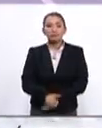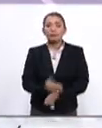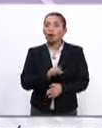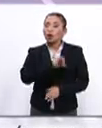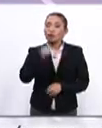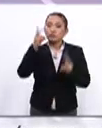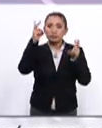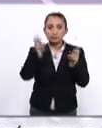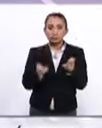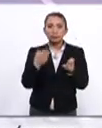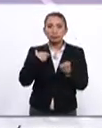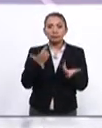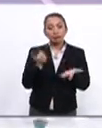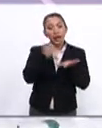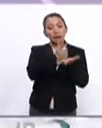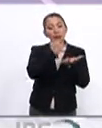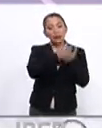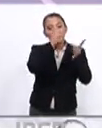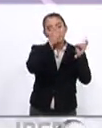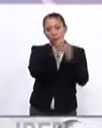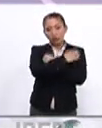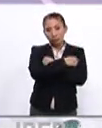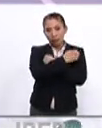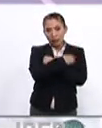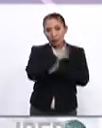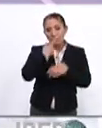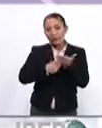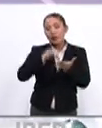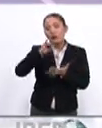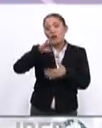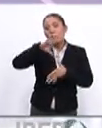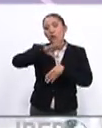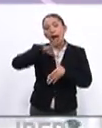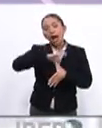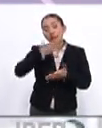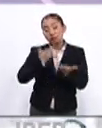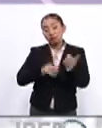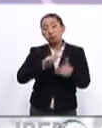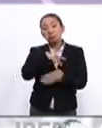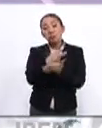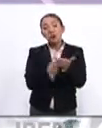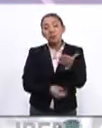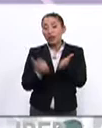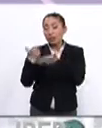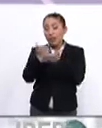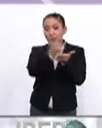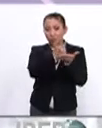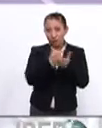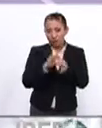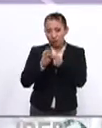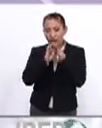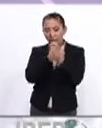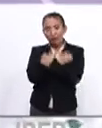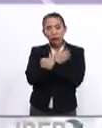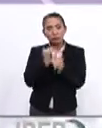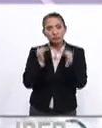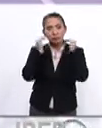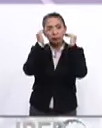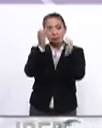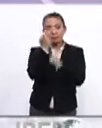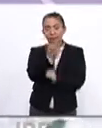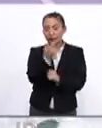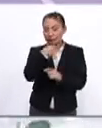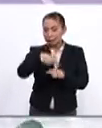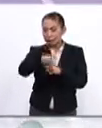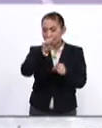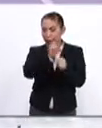Vámonos a otros asuntos de la colaboración en materia educativa dentro de Iberoamérica han surgido exitosos programas de colaboración en educación superior. Por